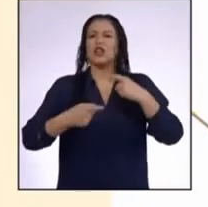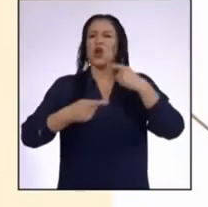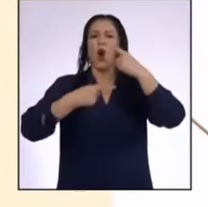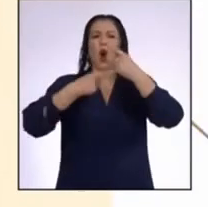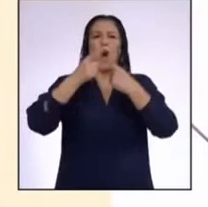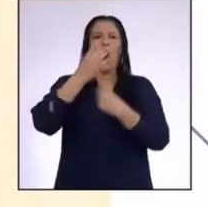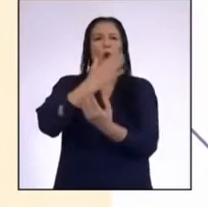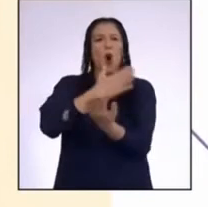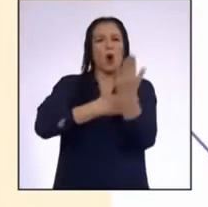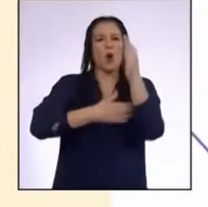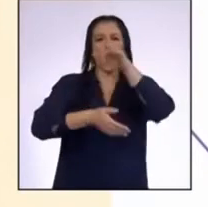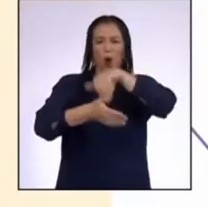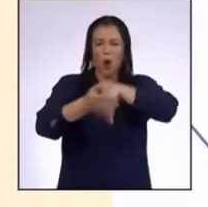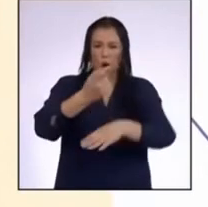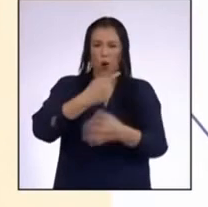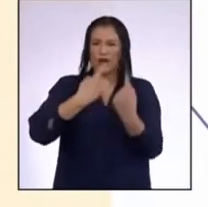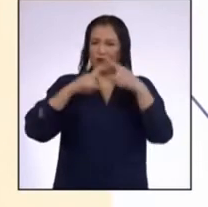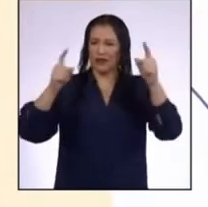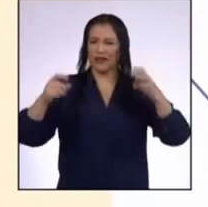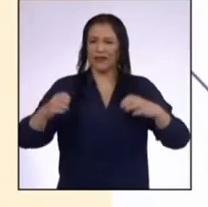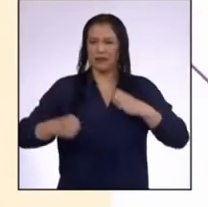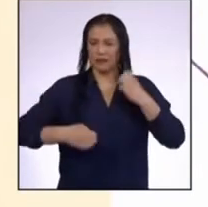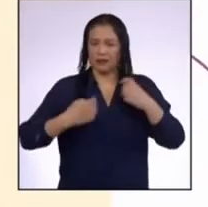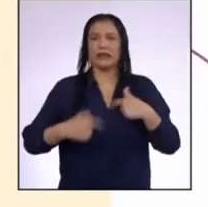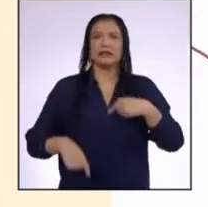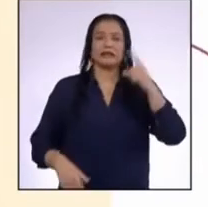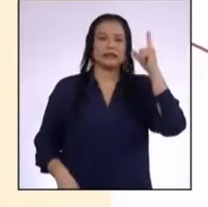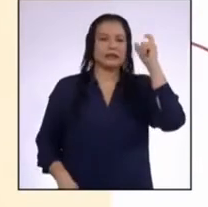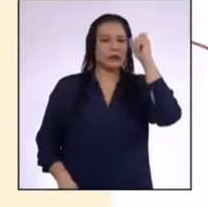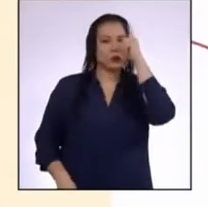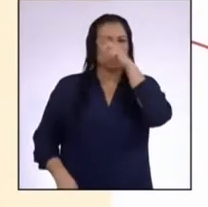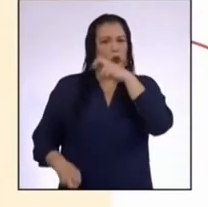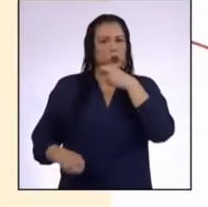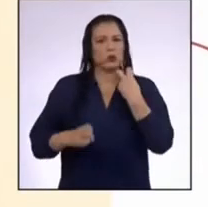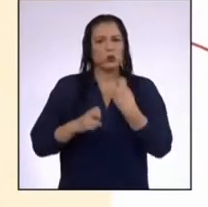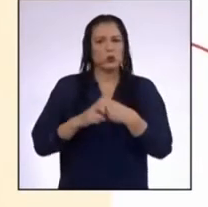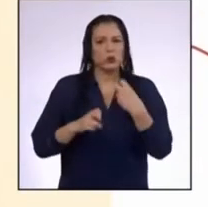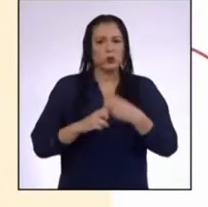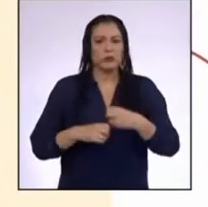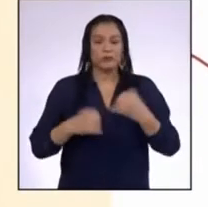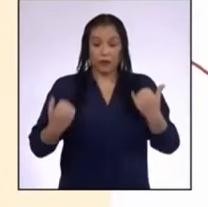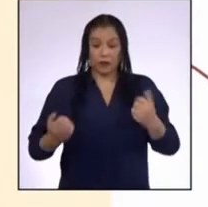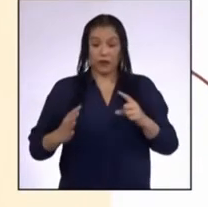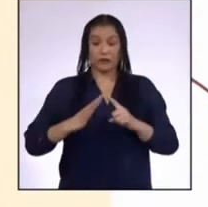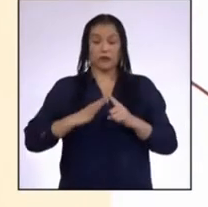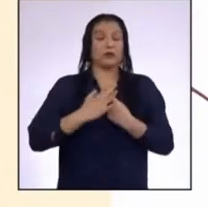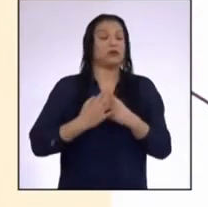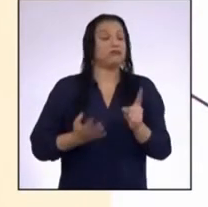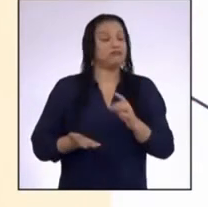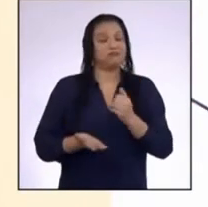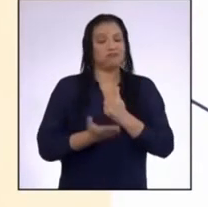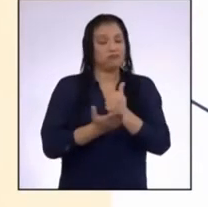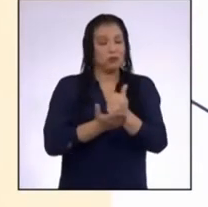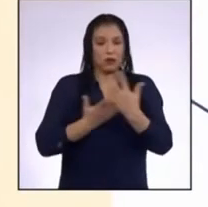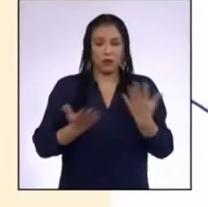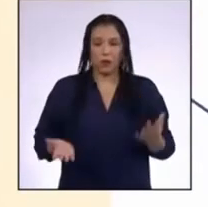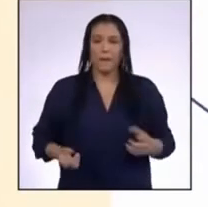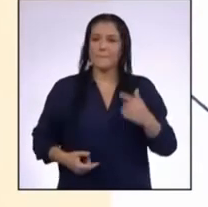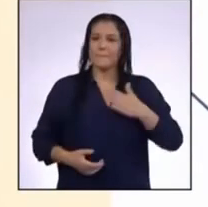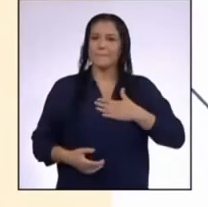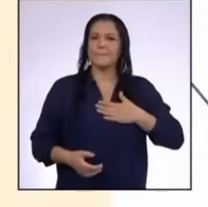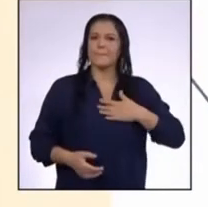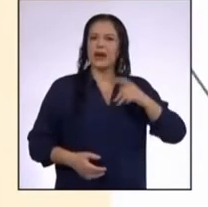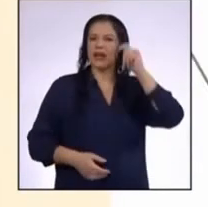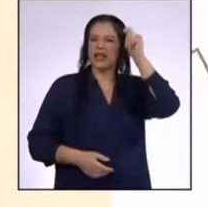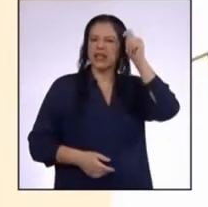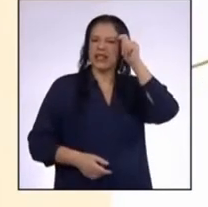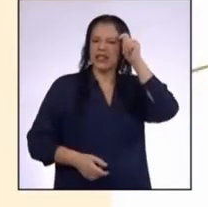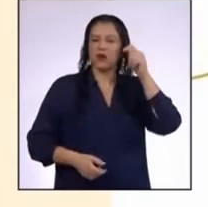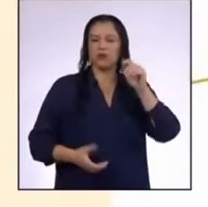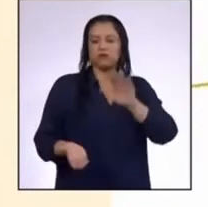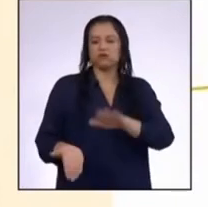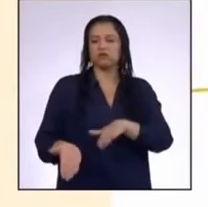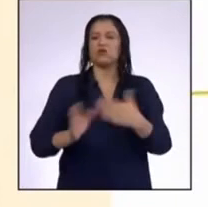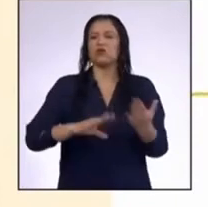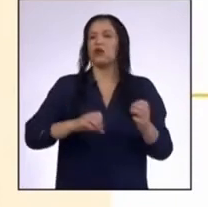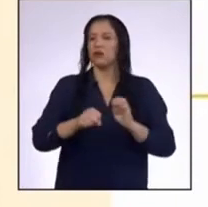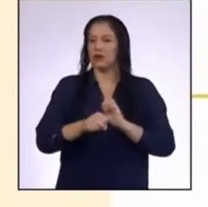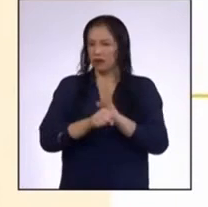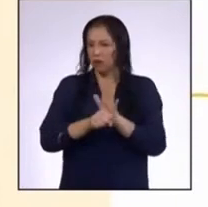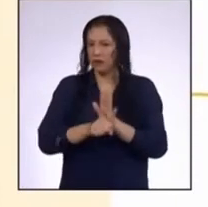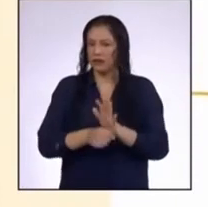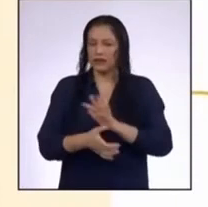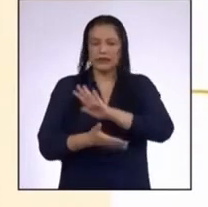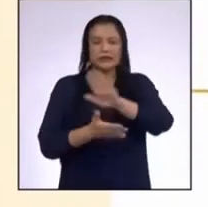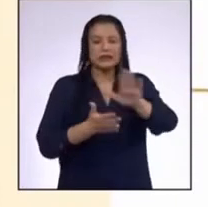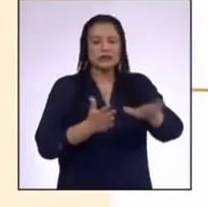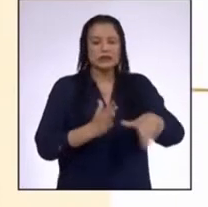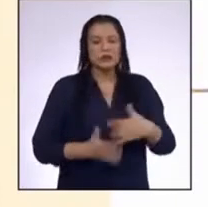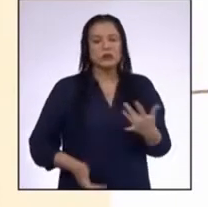en todo momento Y la verdad es que ha sido difícil La situación tampoco ayudó Mi tío cercano falleció por la enfermedad Y todos